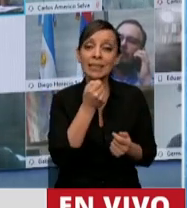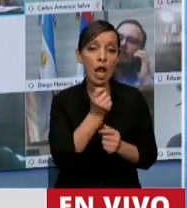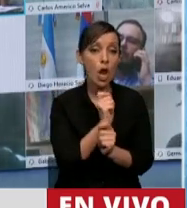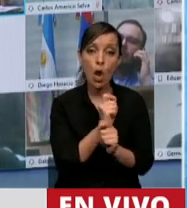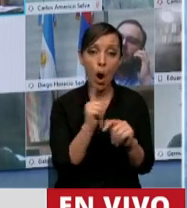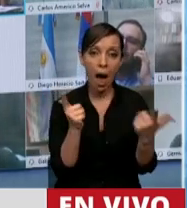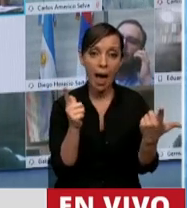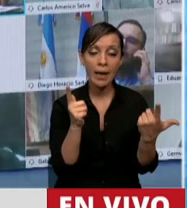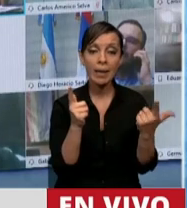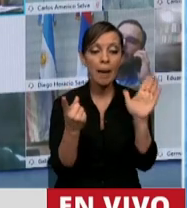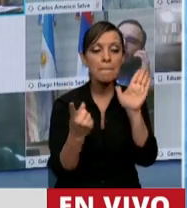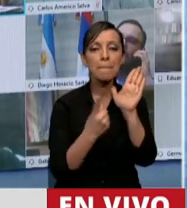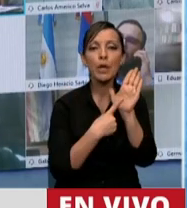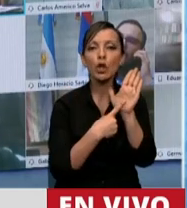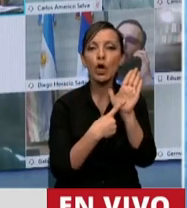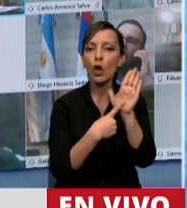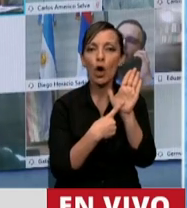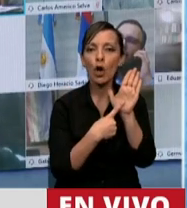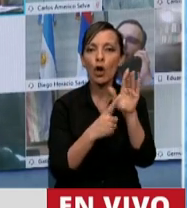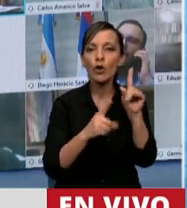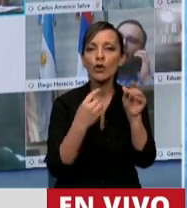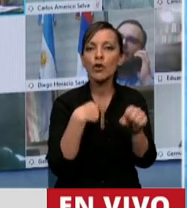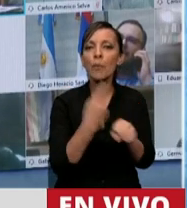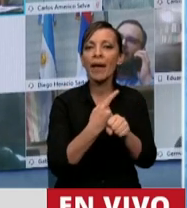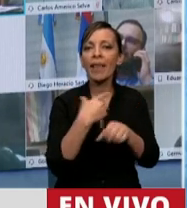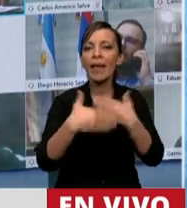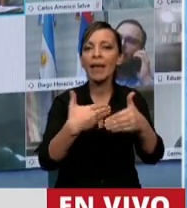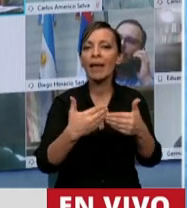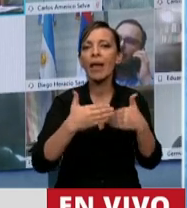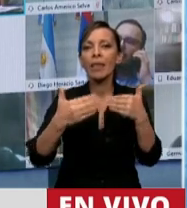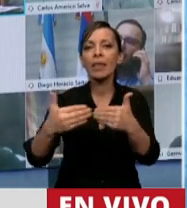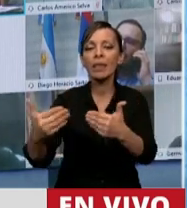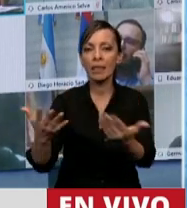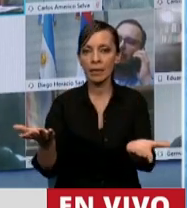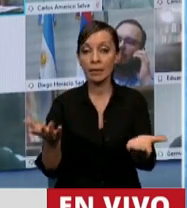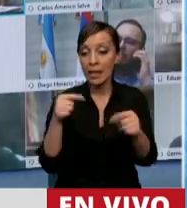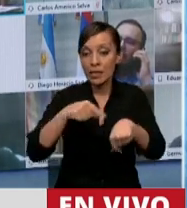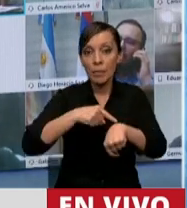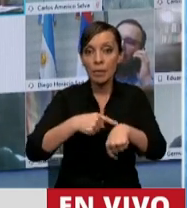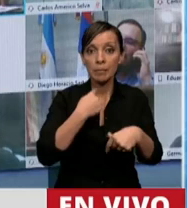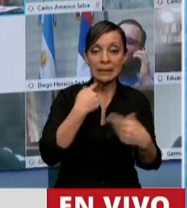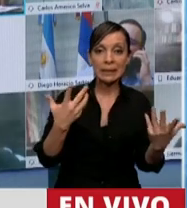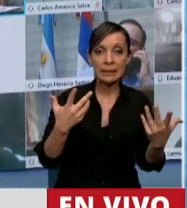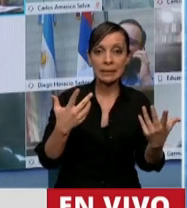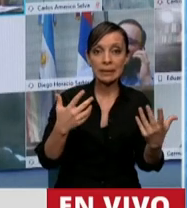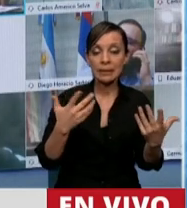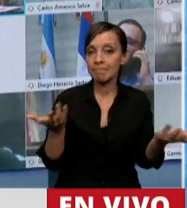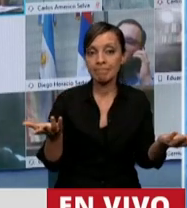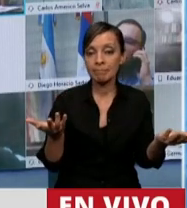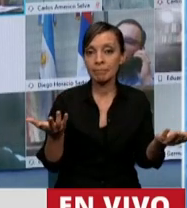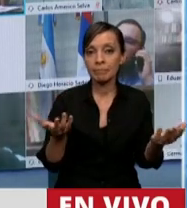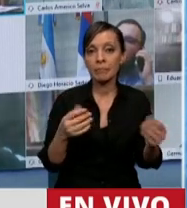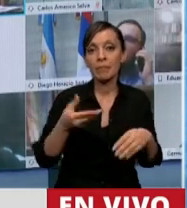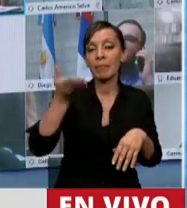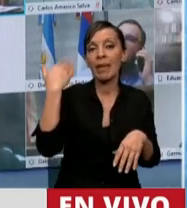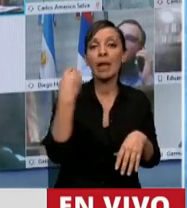el protocolo no puede ser prorrogado. Esto es lo que nos está pasando ahora. De acá para atrás, del 4,